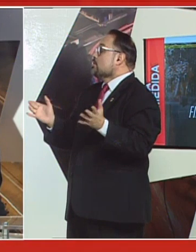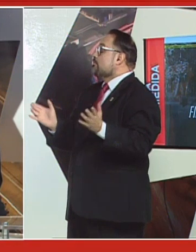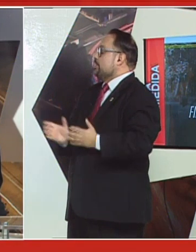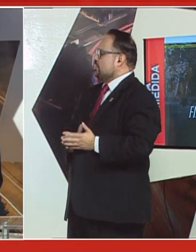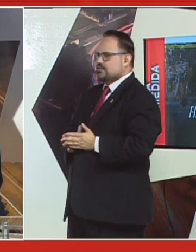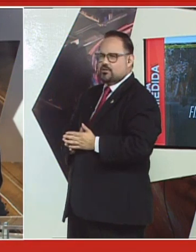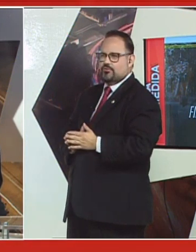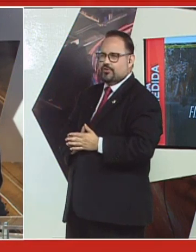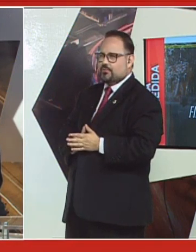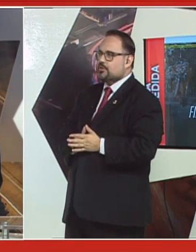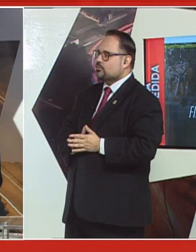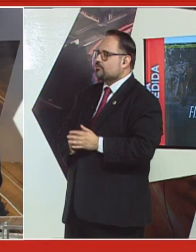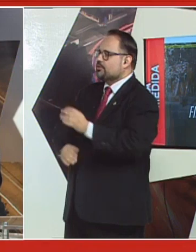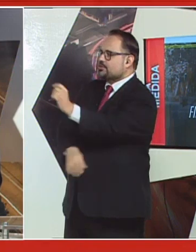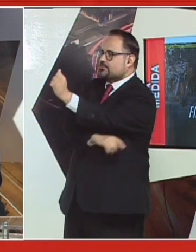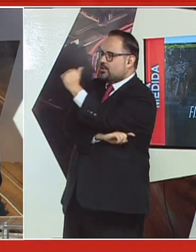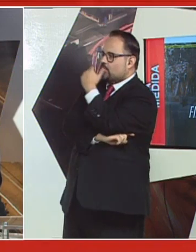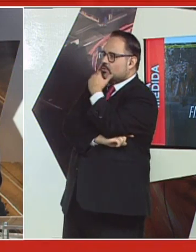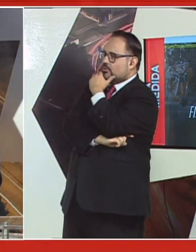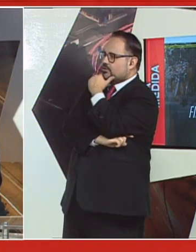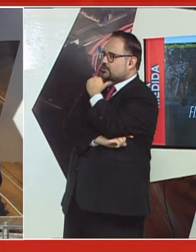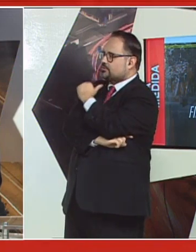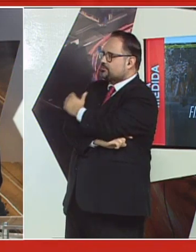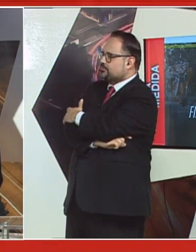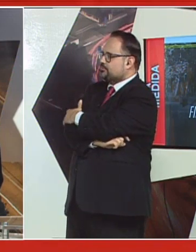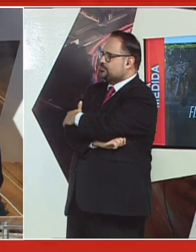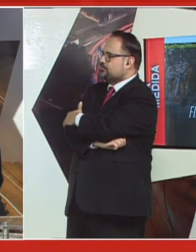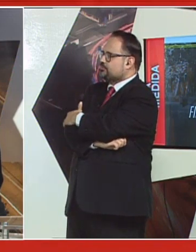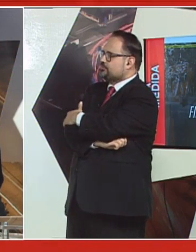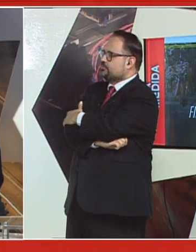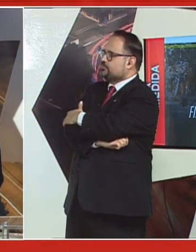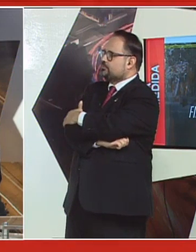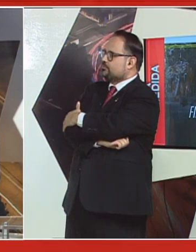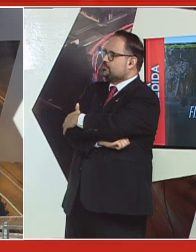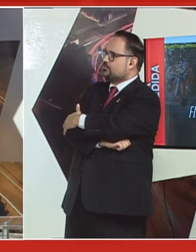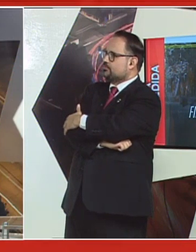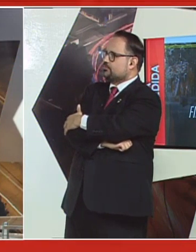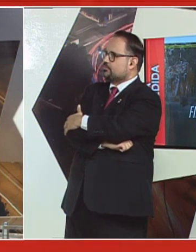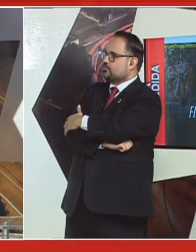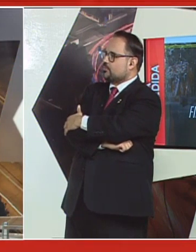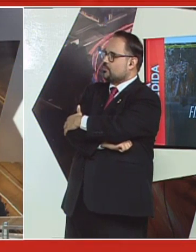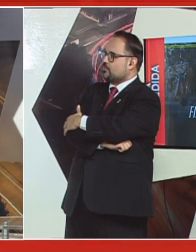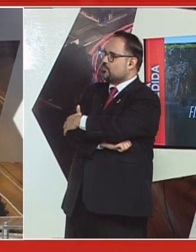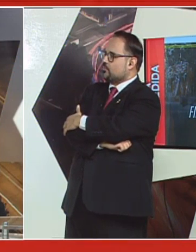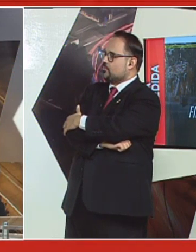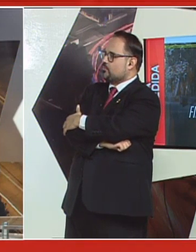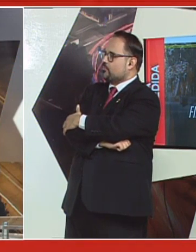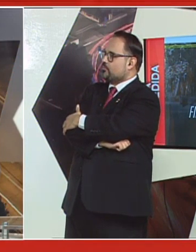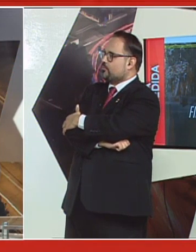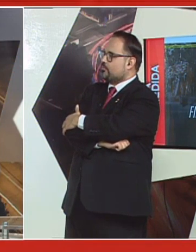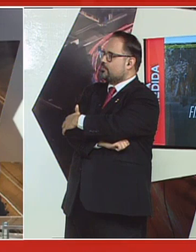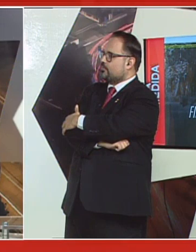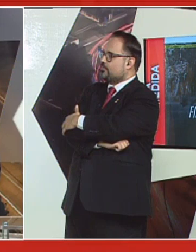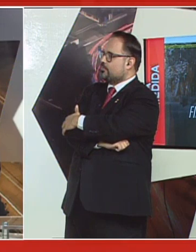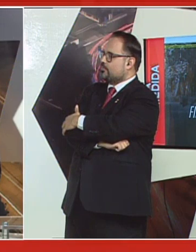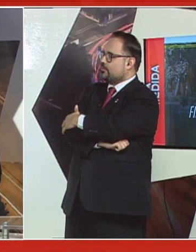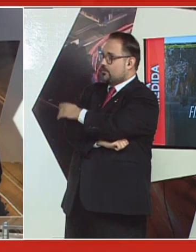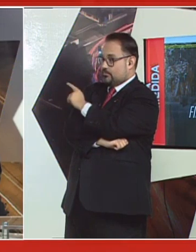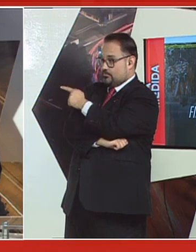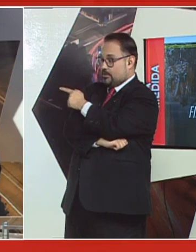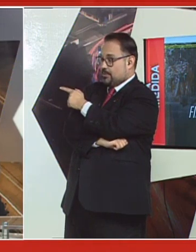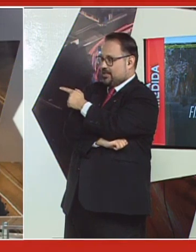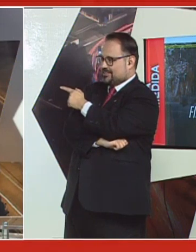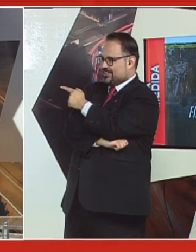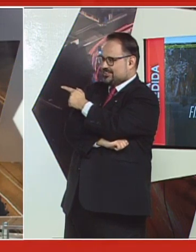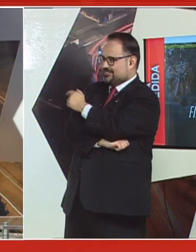de ellos finaliza el confinamiento del fin de semana. ¿Cómo lo ves? Mira, hay diversos análisis respecto a esta situación. Vamos a estar viendo los pros y